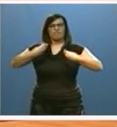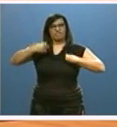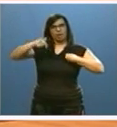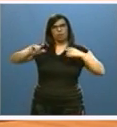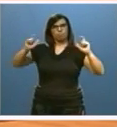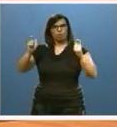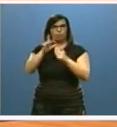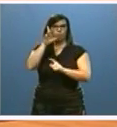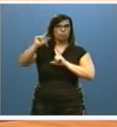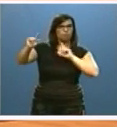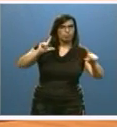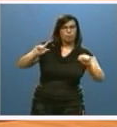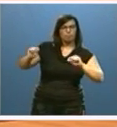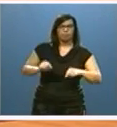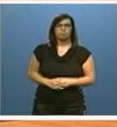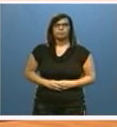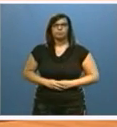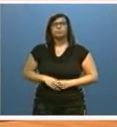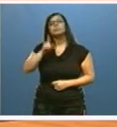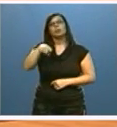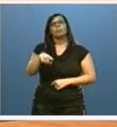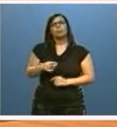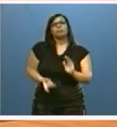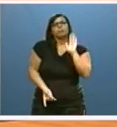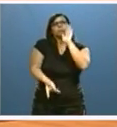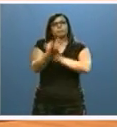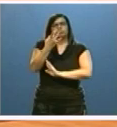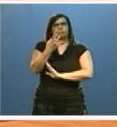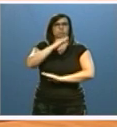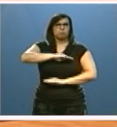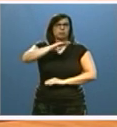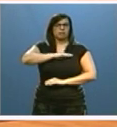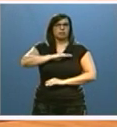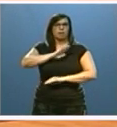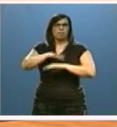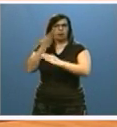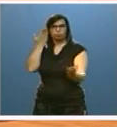En este último año hemos impulsado un buen número de iniciativas específicas frente a los mismos.